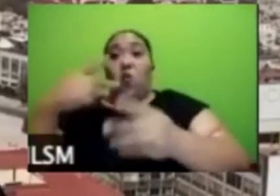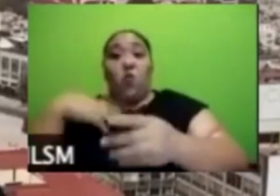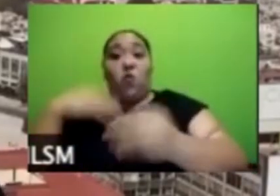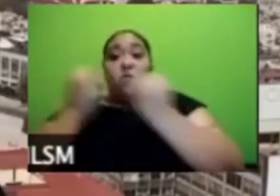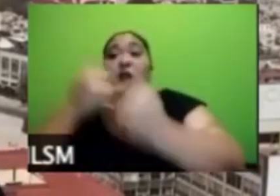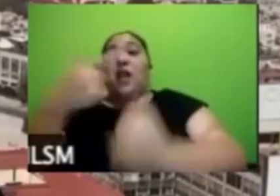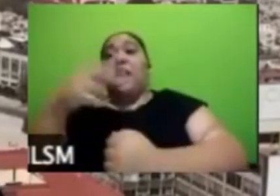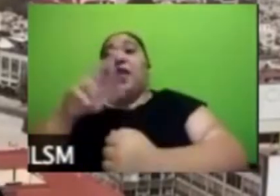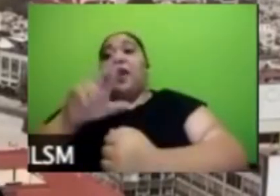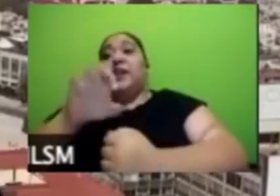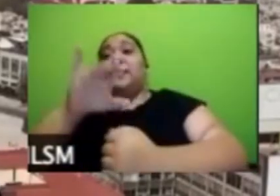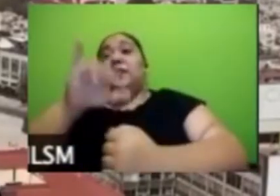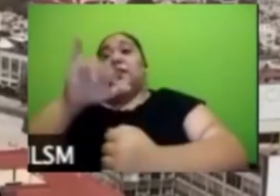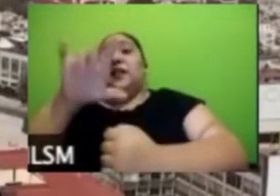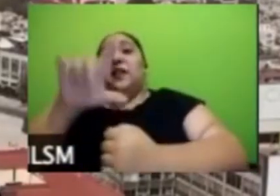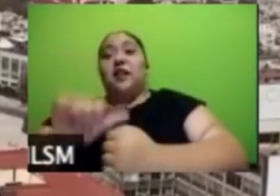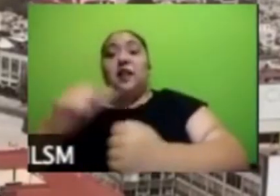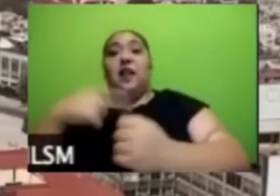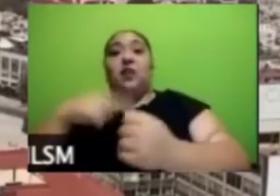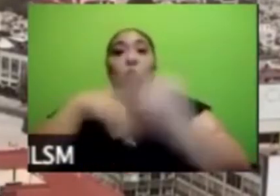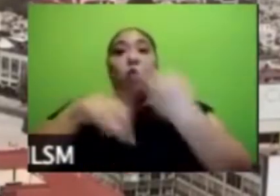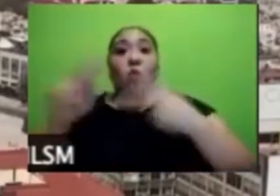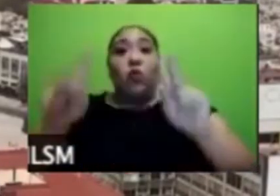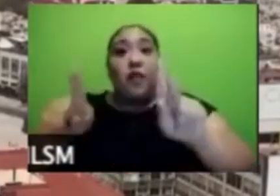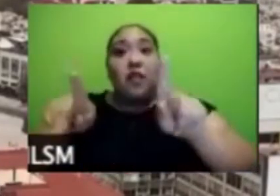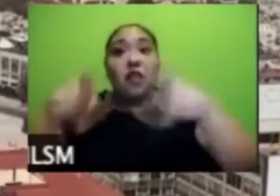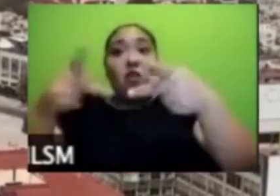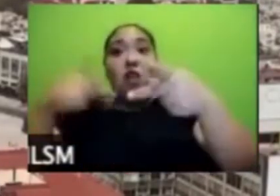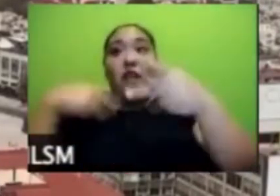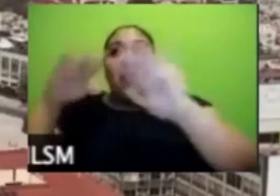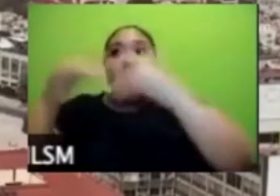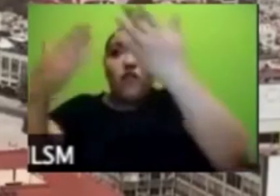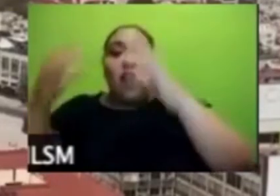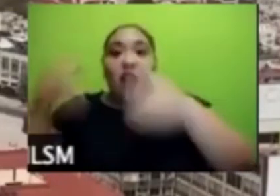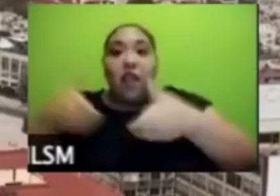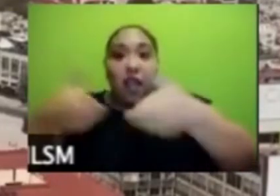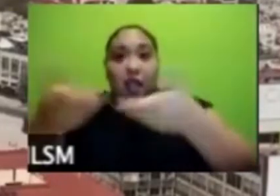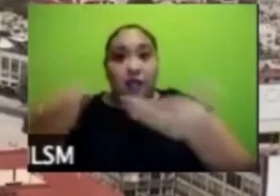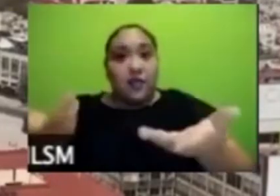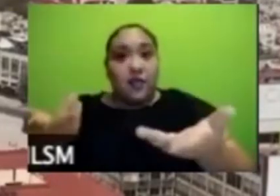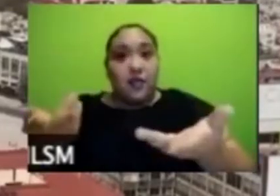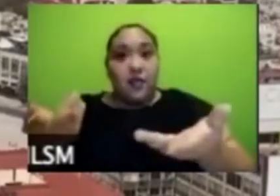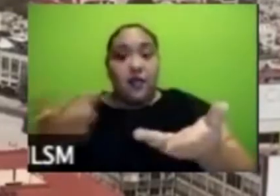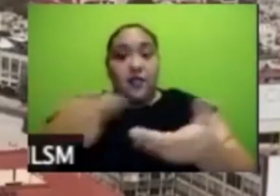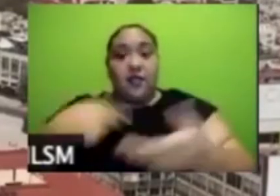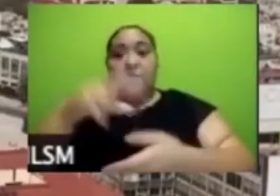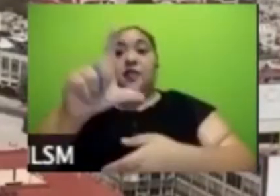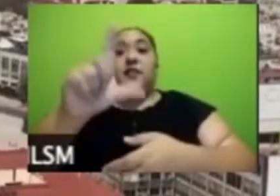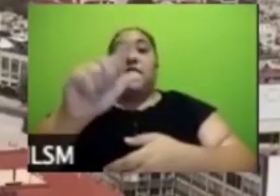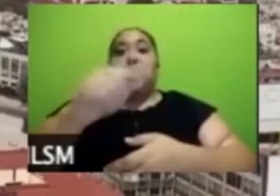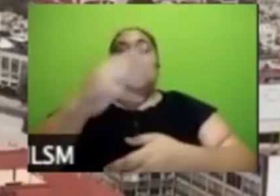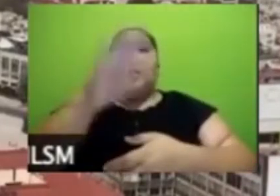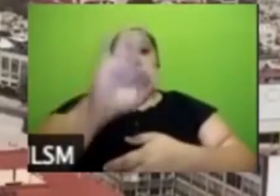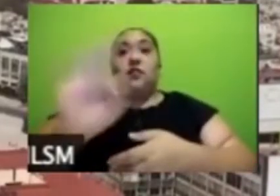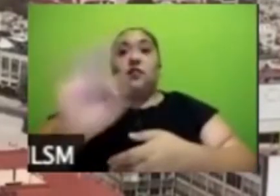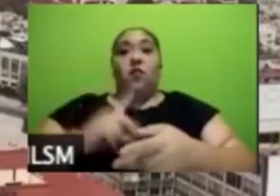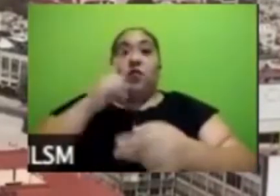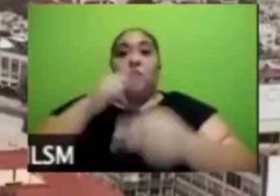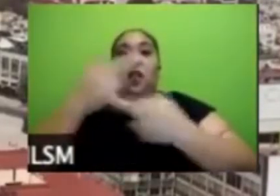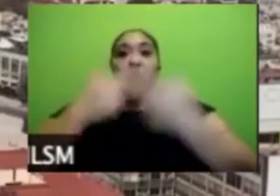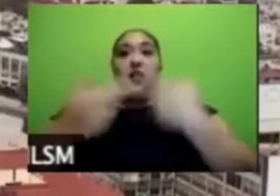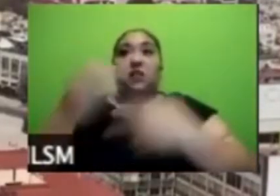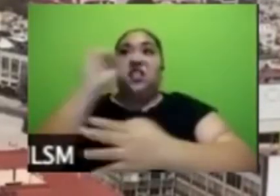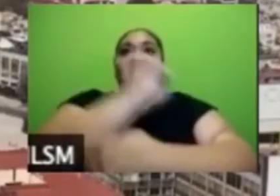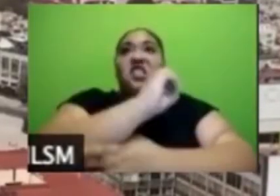pegó el 55% te reporta que cerró todo o sea que no ahora sí que volvió cero su ingreso todo el